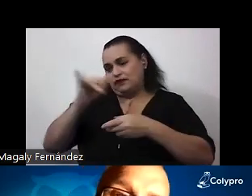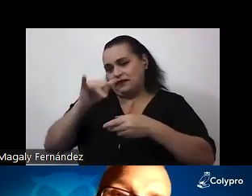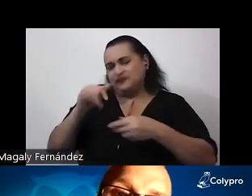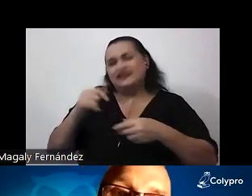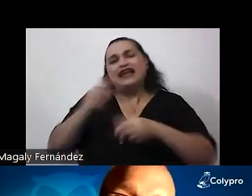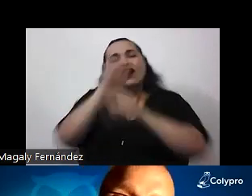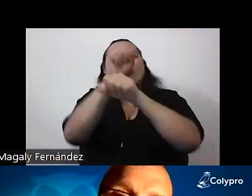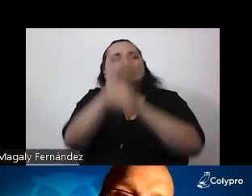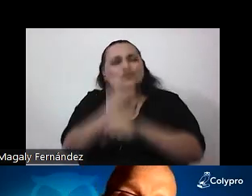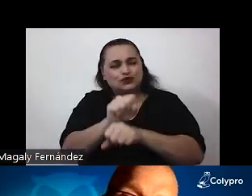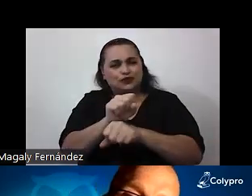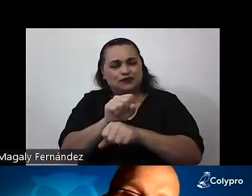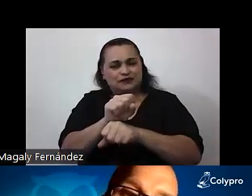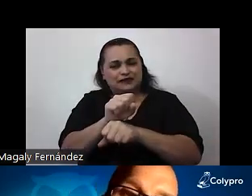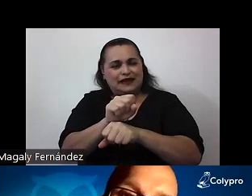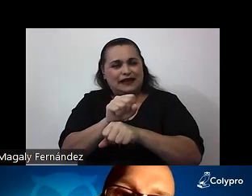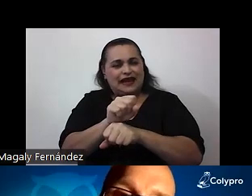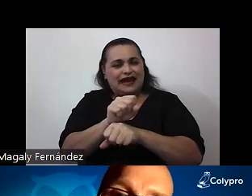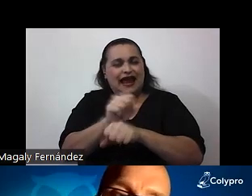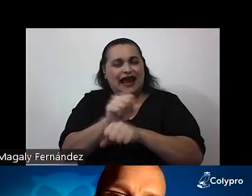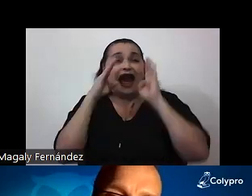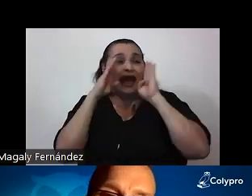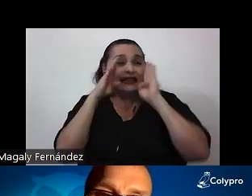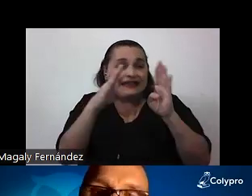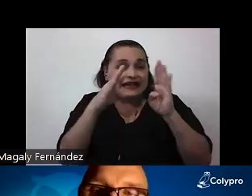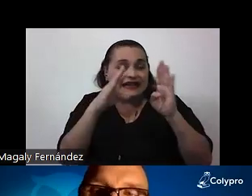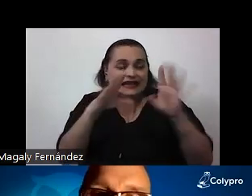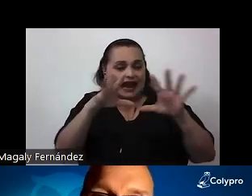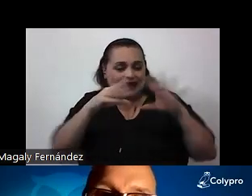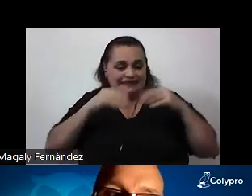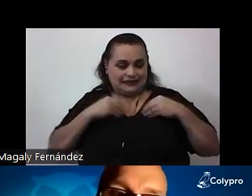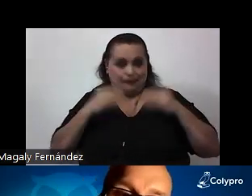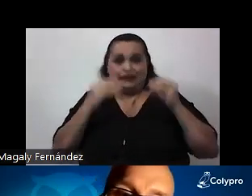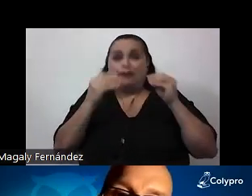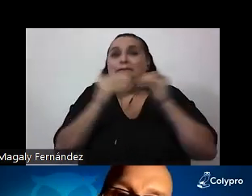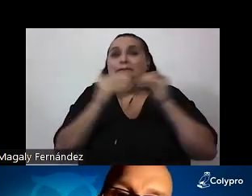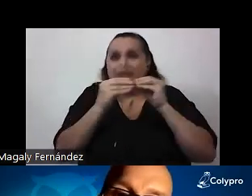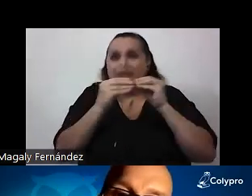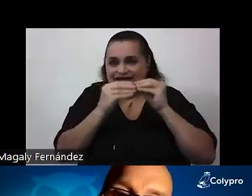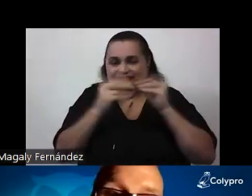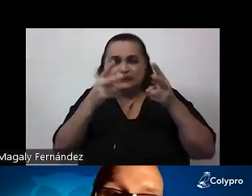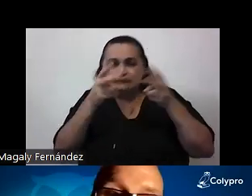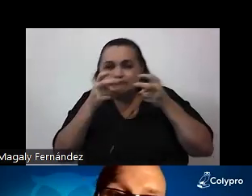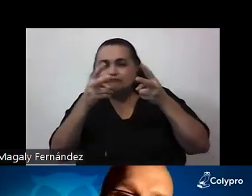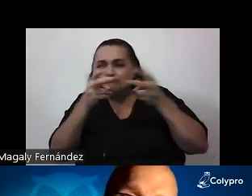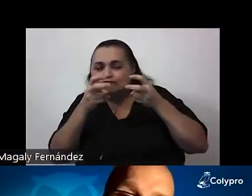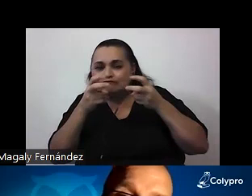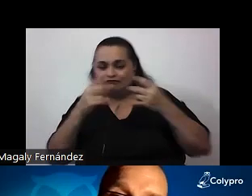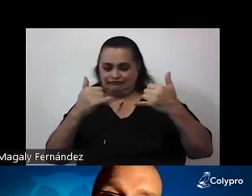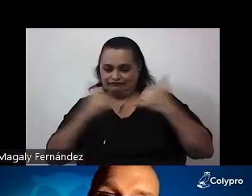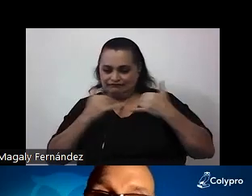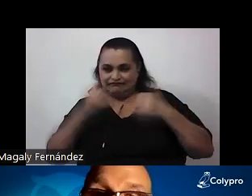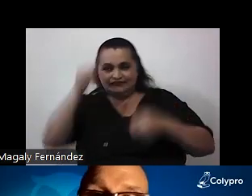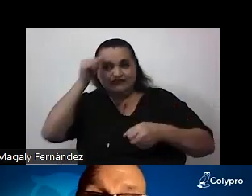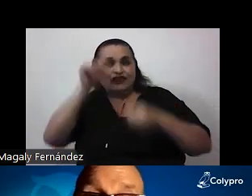a atender más, a aceptar más, a detectar más, a retener y recordar más.